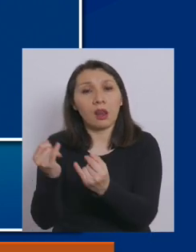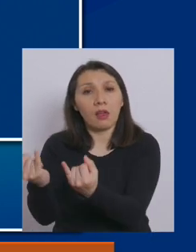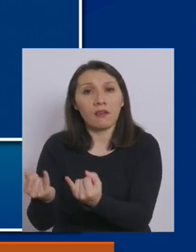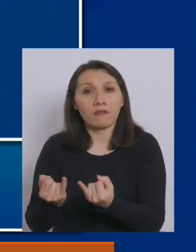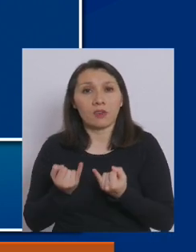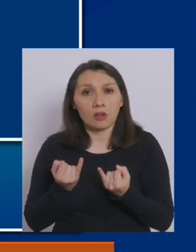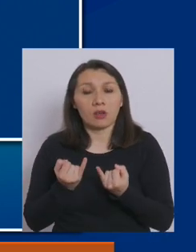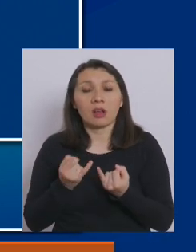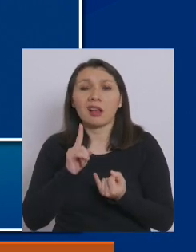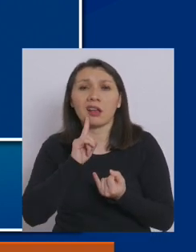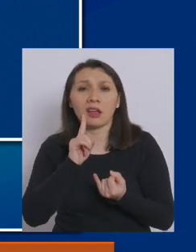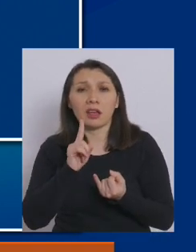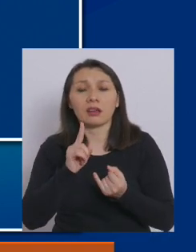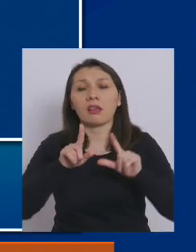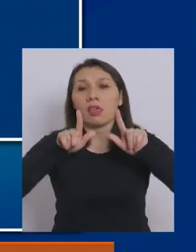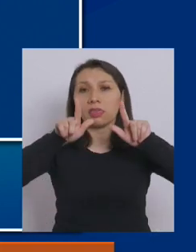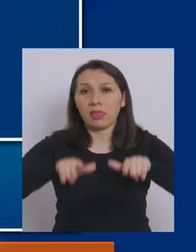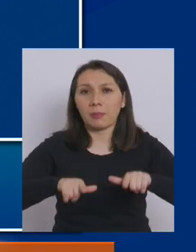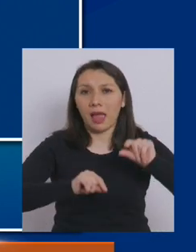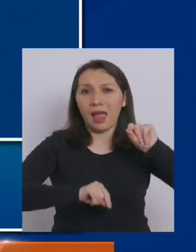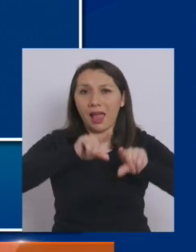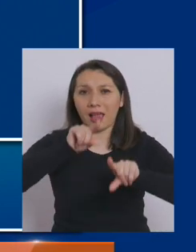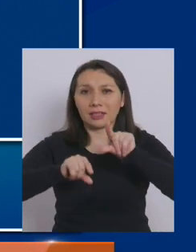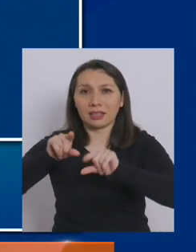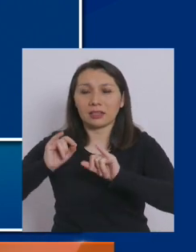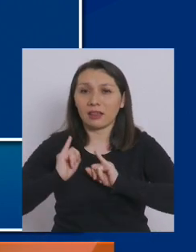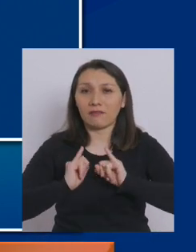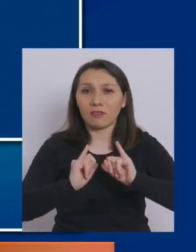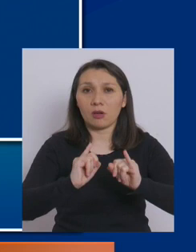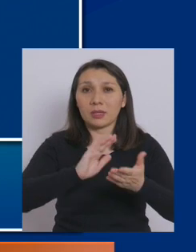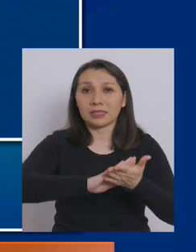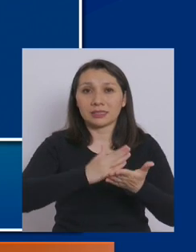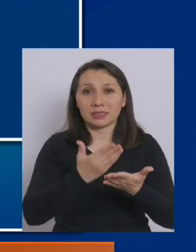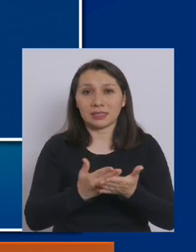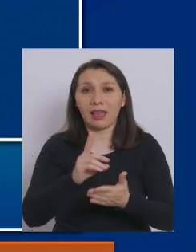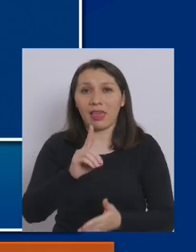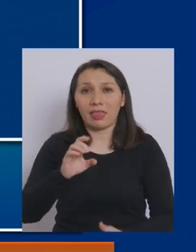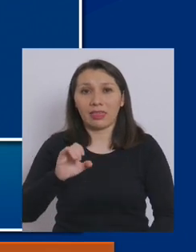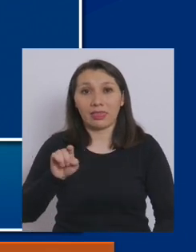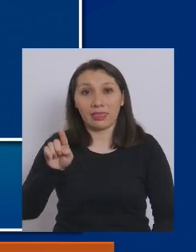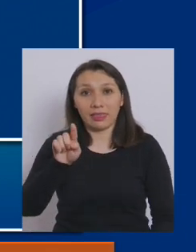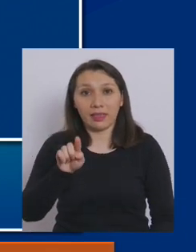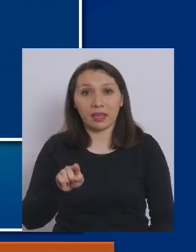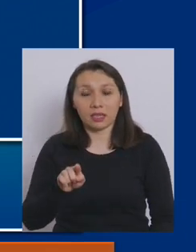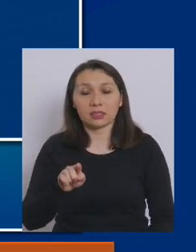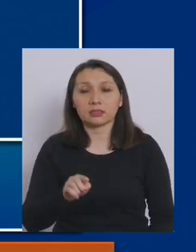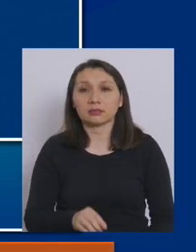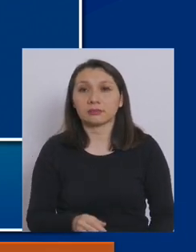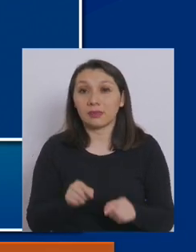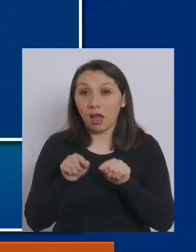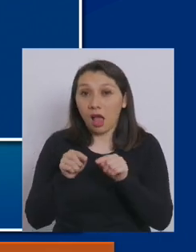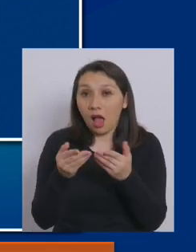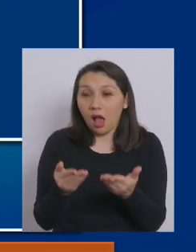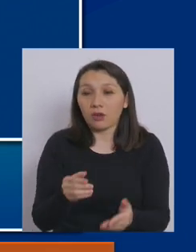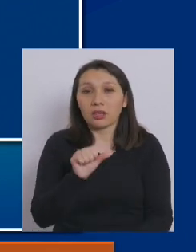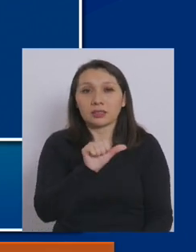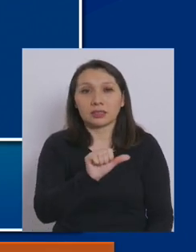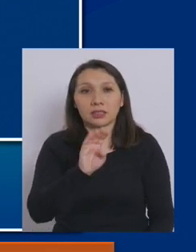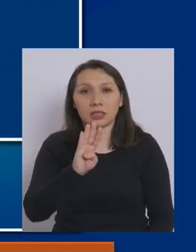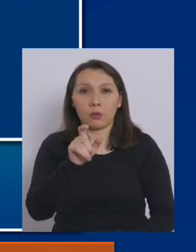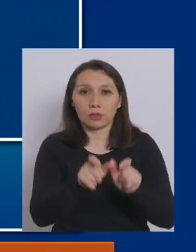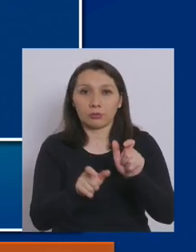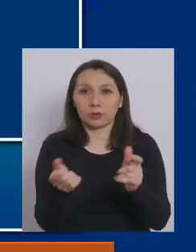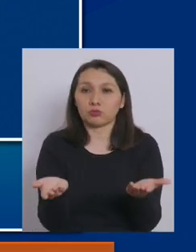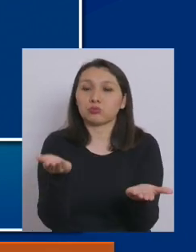información entregada por el Departamento de Estadística e Información de Salud de AIS, son en esta ocasión 64.